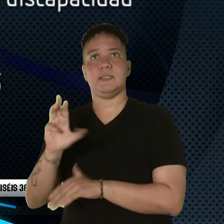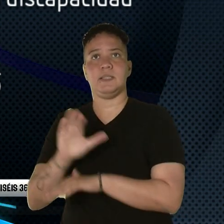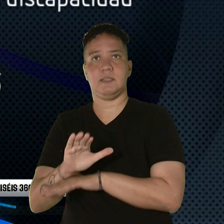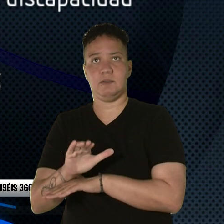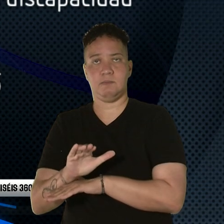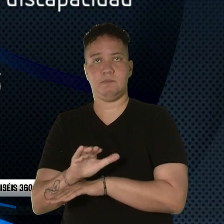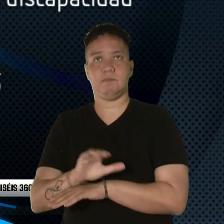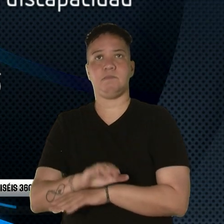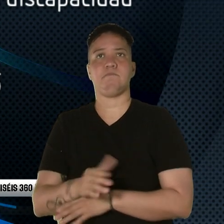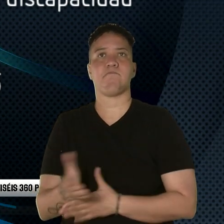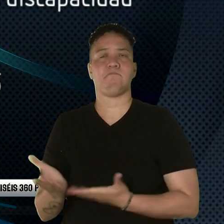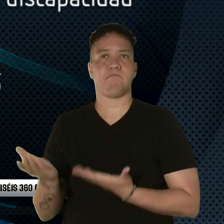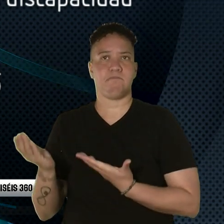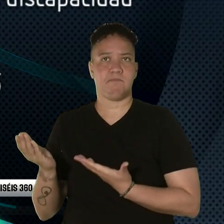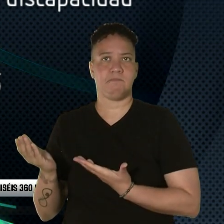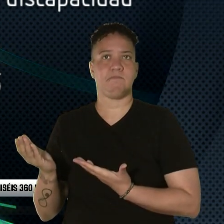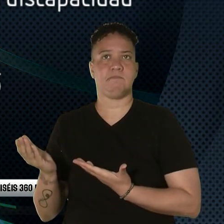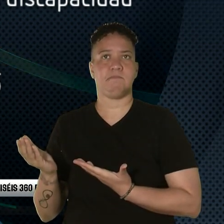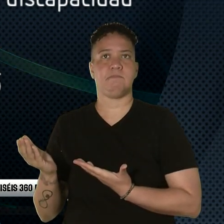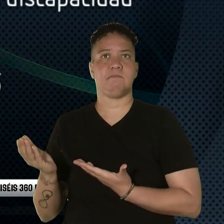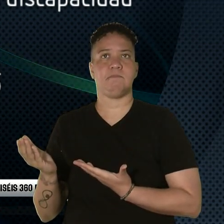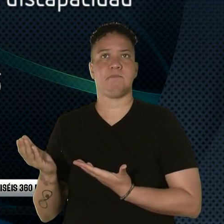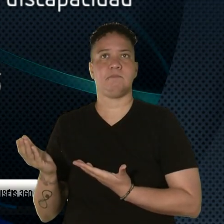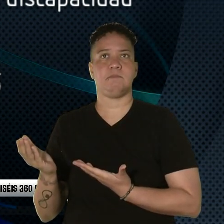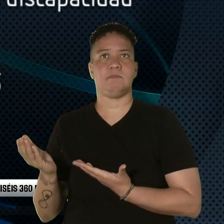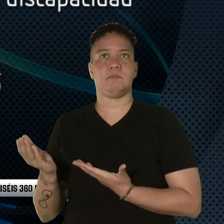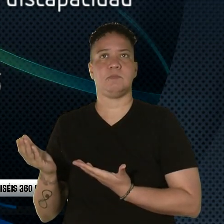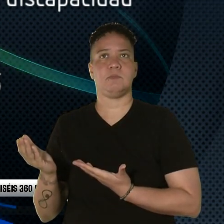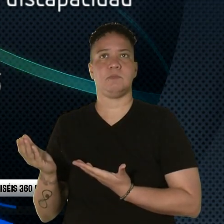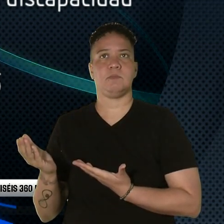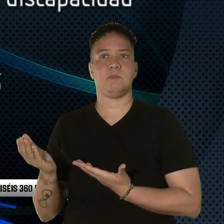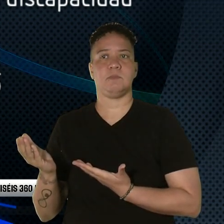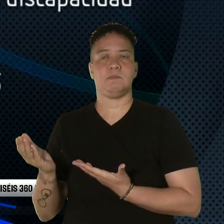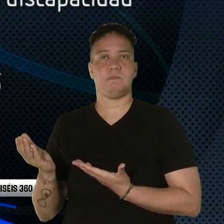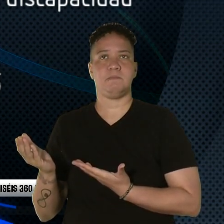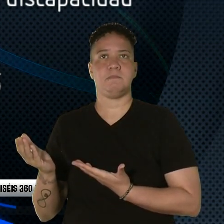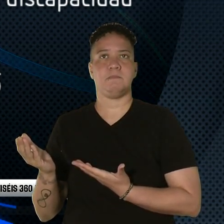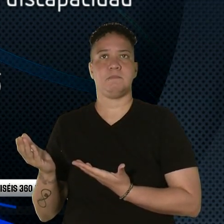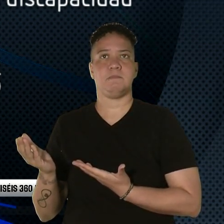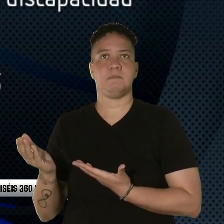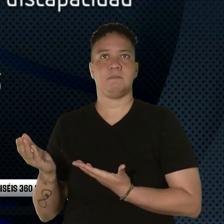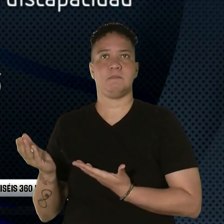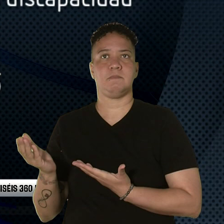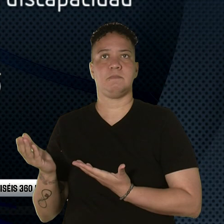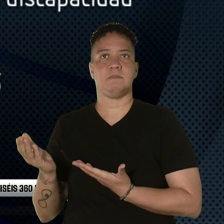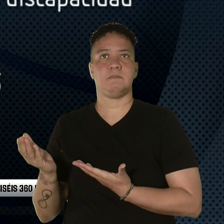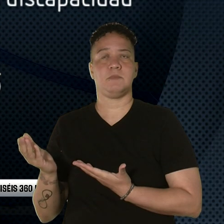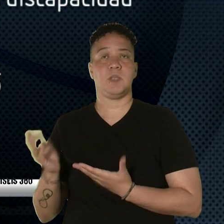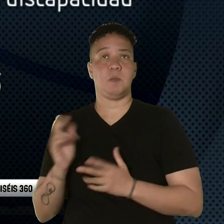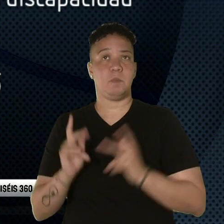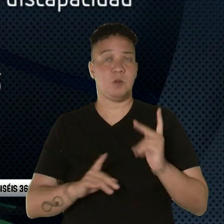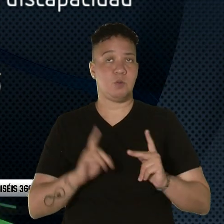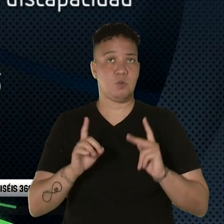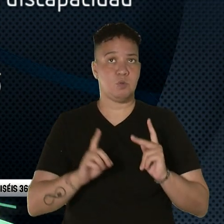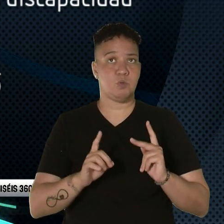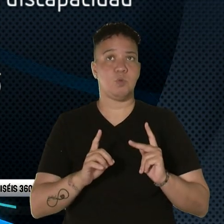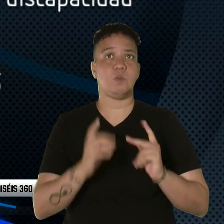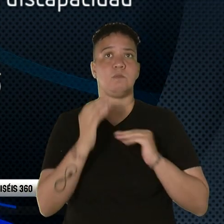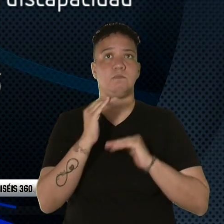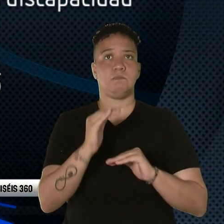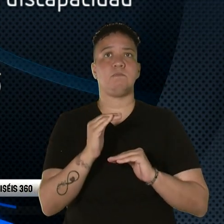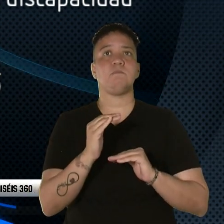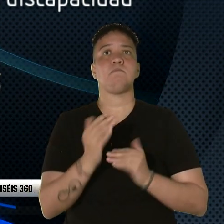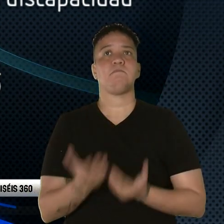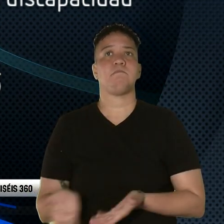tarde, 787-641-4224 y personas con discapacidad tienen el